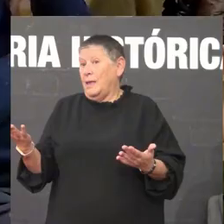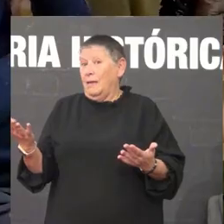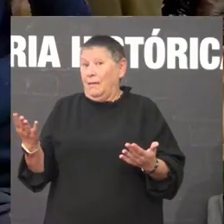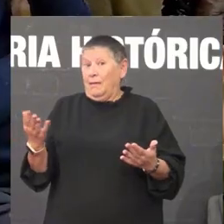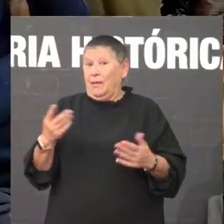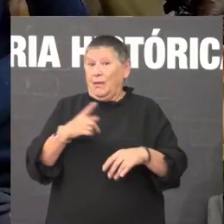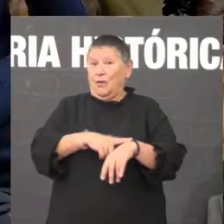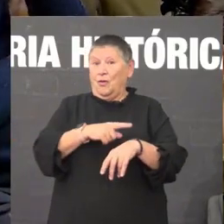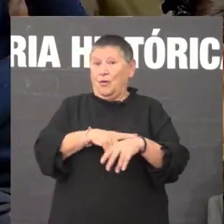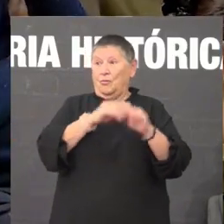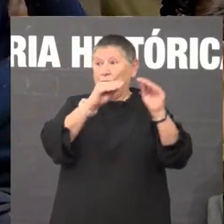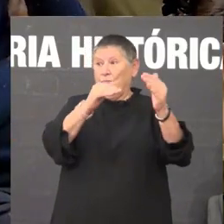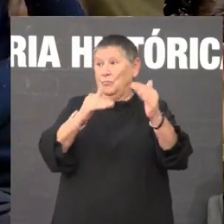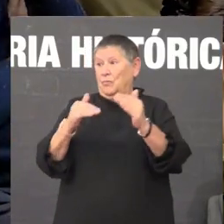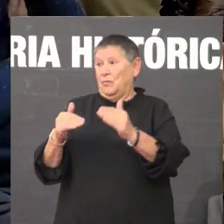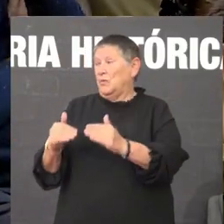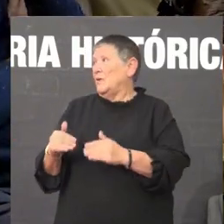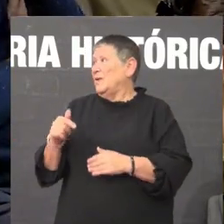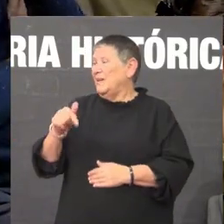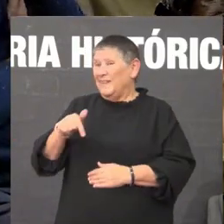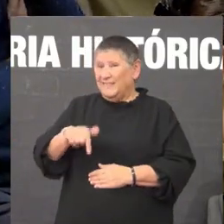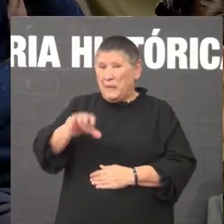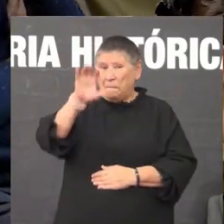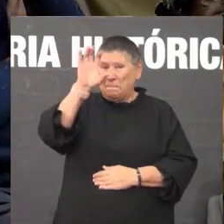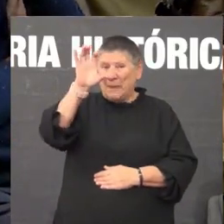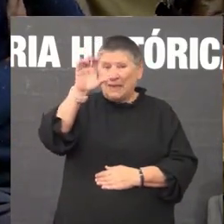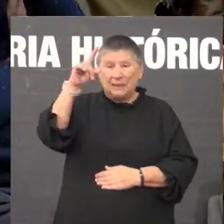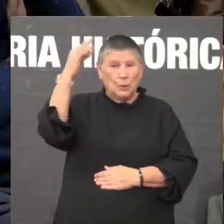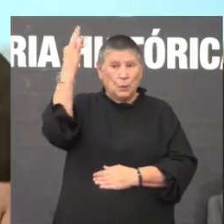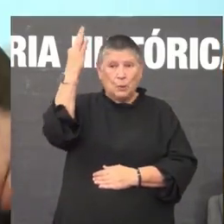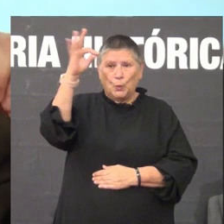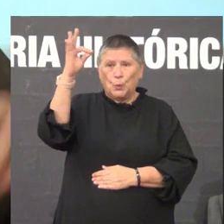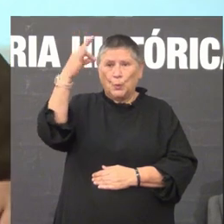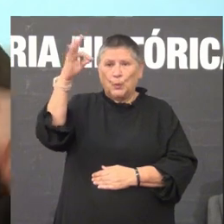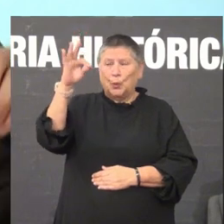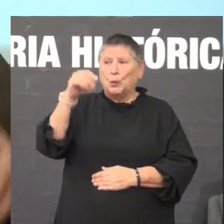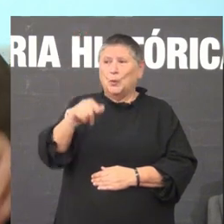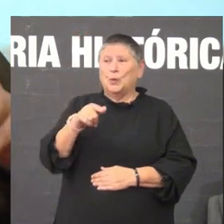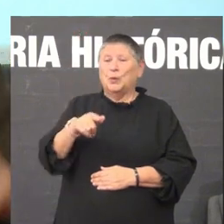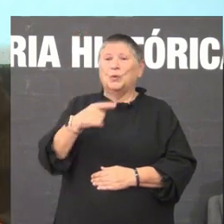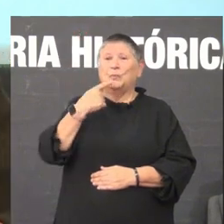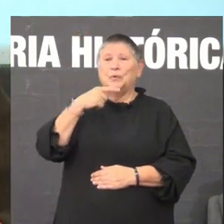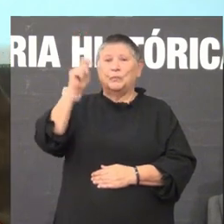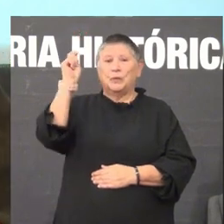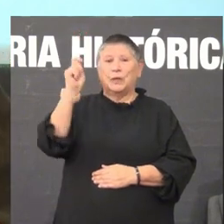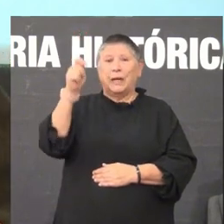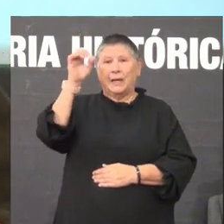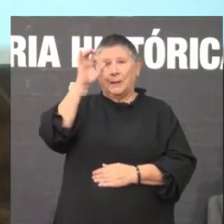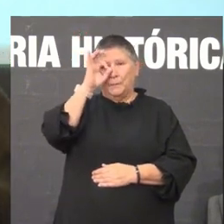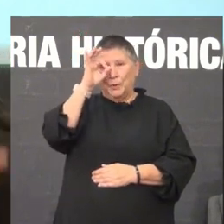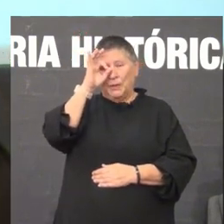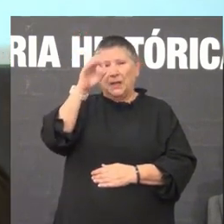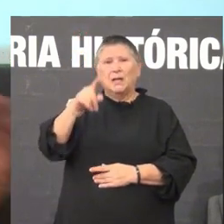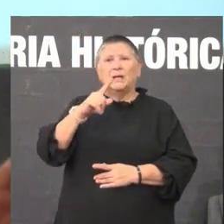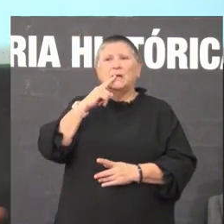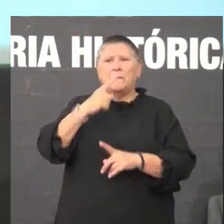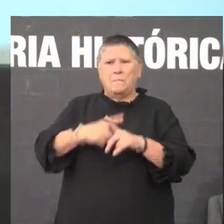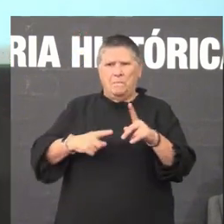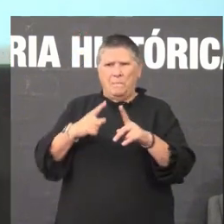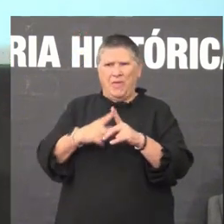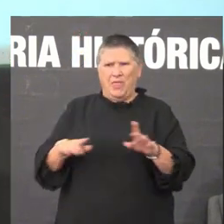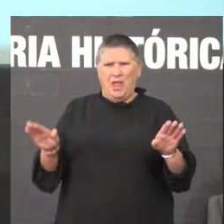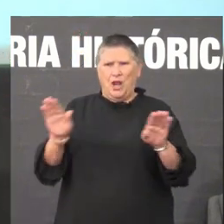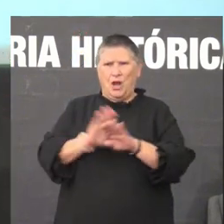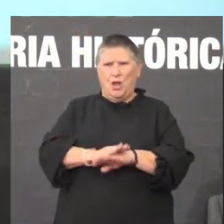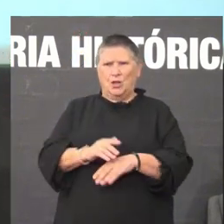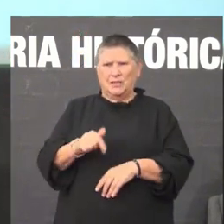este país noso é o único lugar do mundo onde se emite Harry Potter despois da medianoite non é outro lugar do mundo